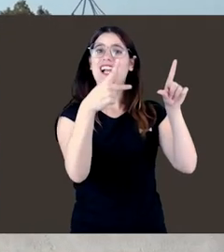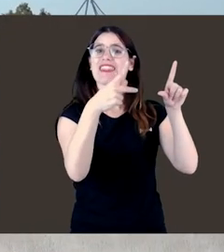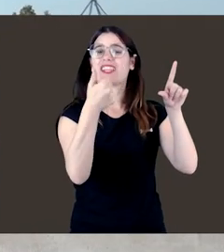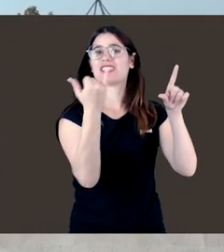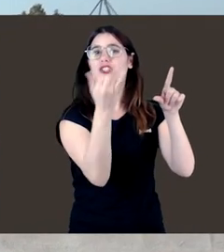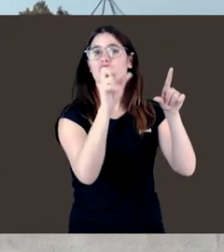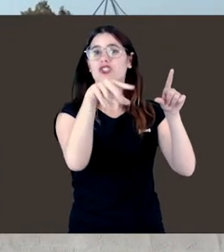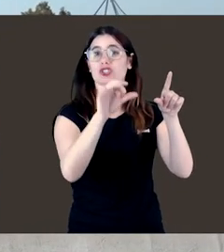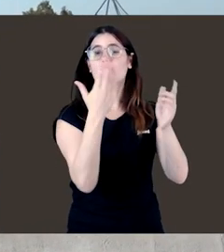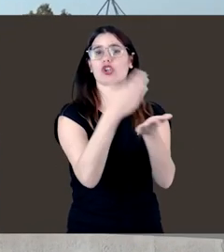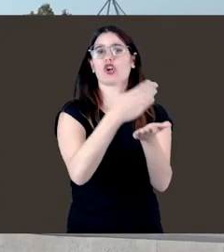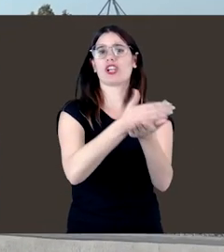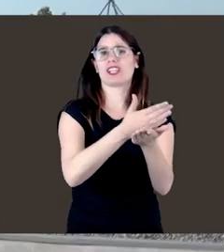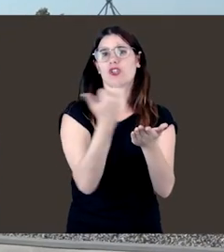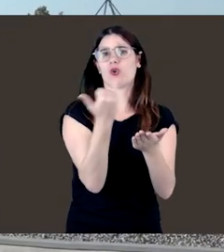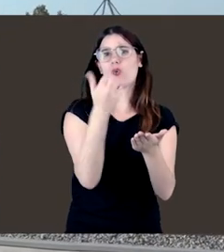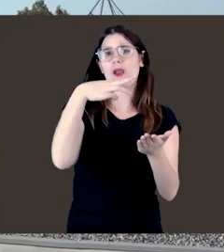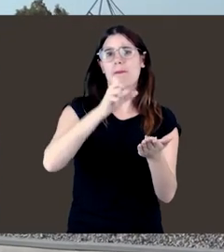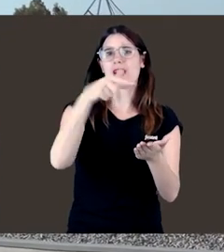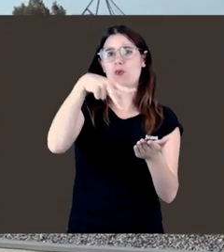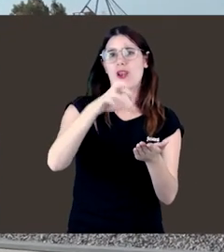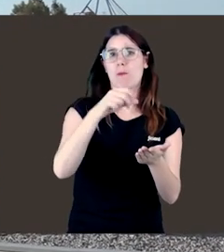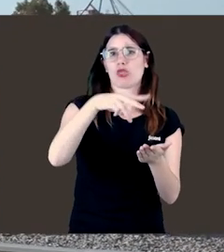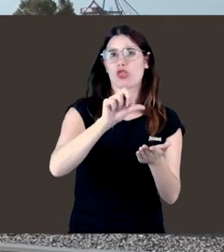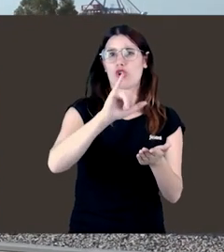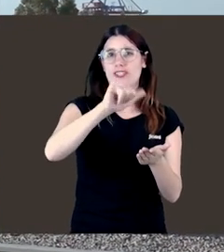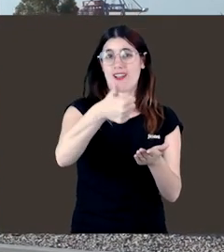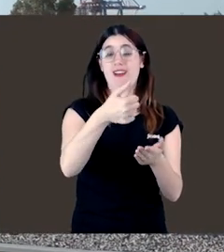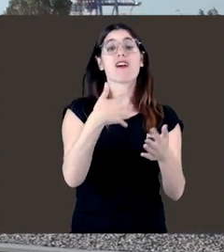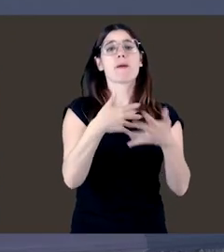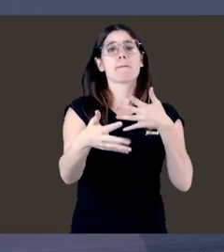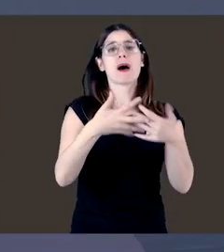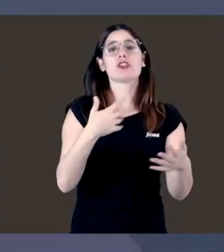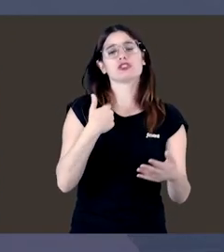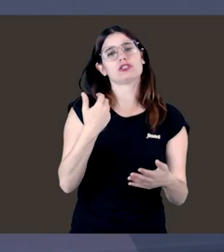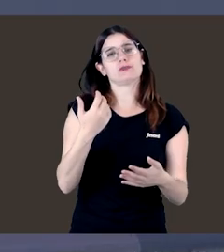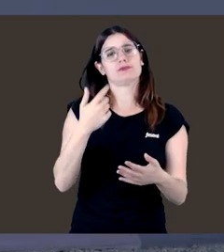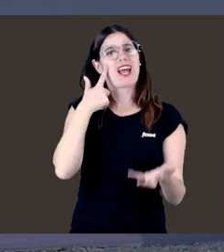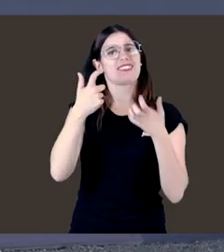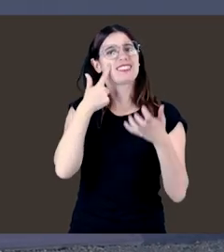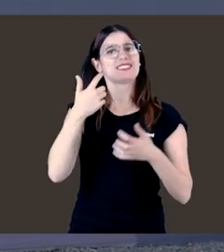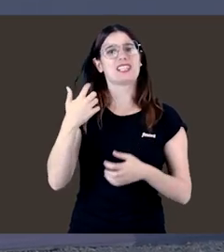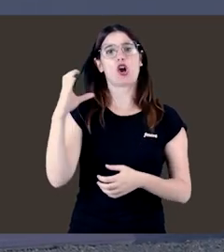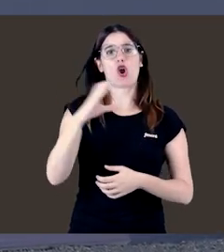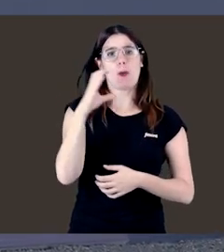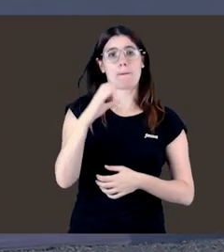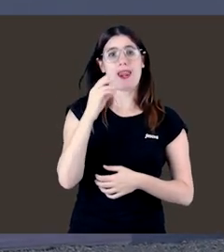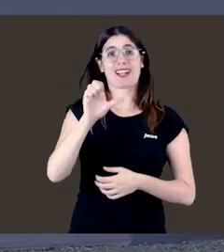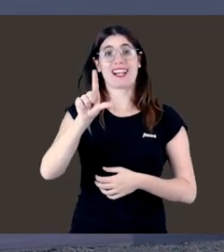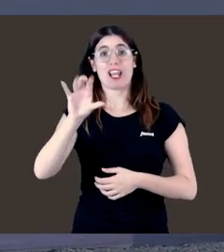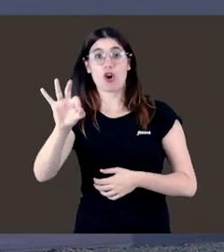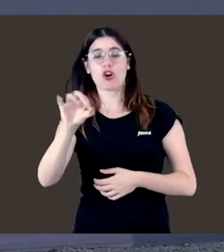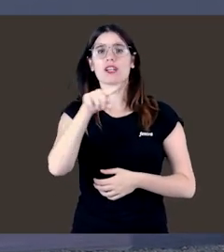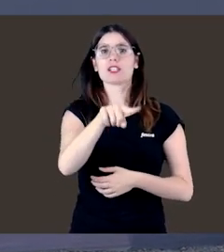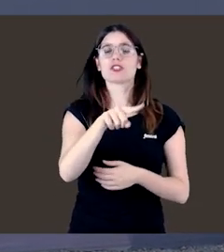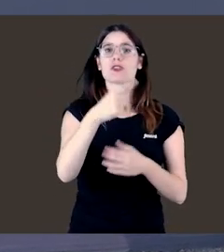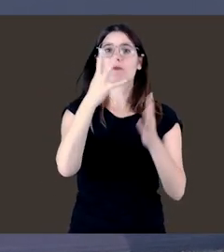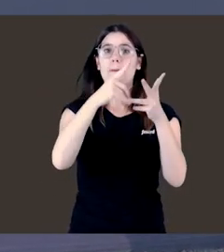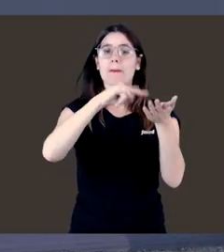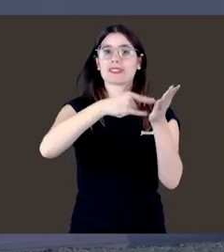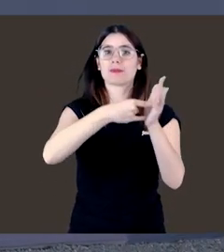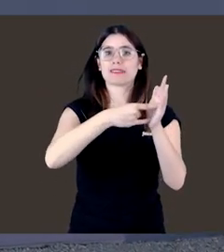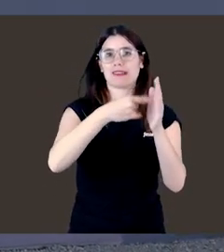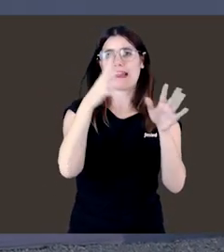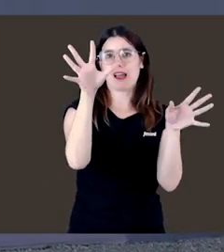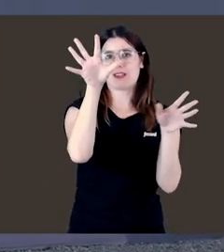El mural de Katherine Johnson está situado en el Colegio Juan Manuel Montoya. Obra de la artista colombiana Gleo, homenajea a la